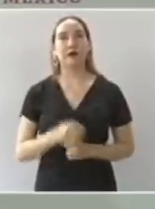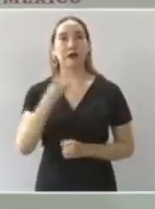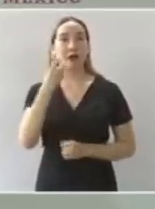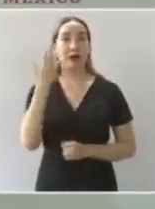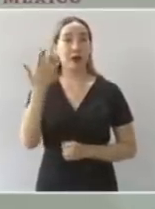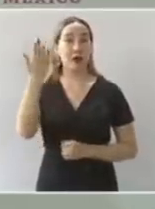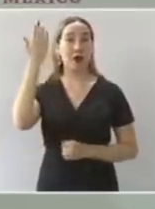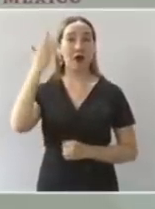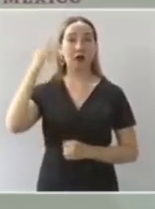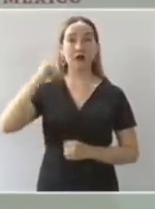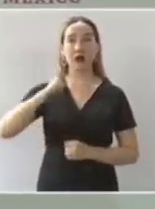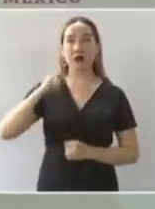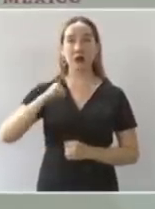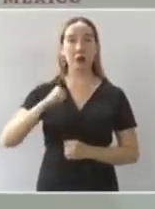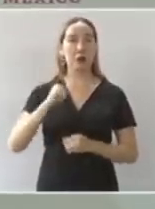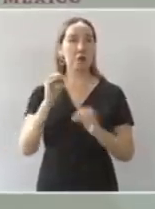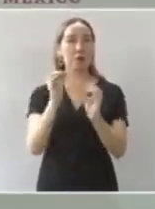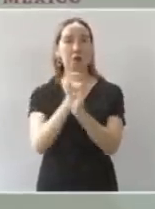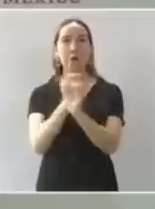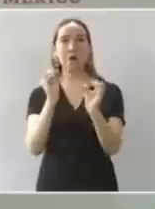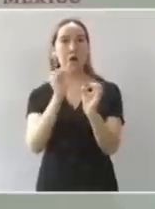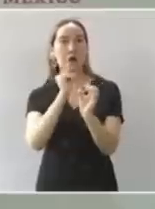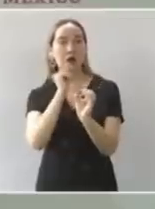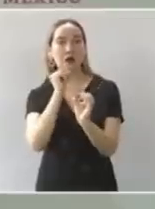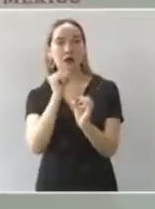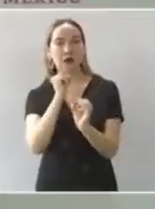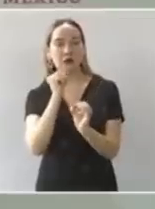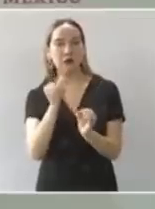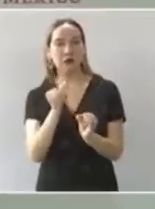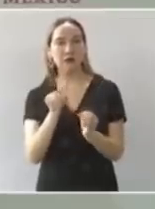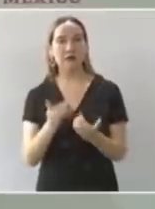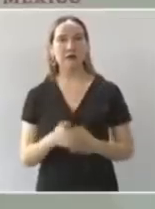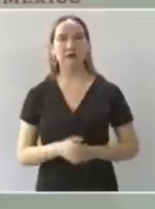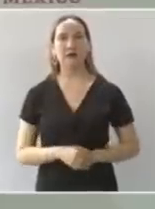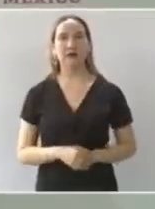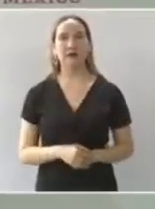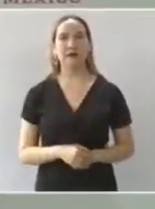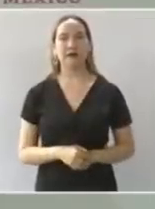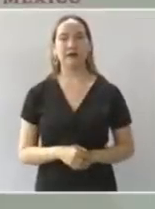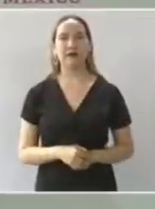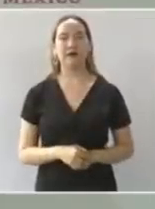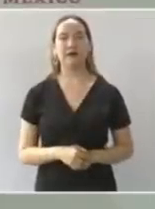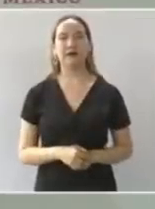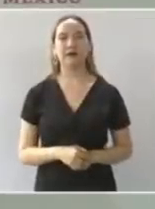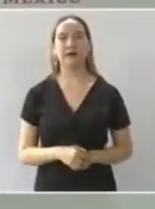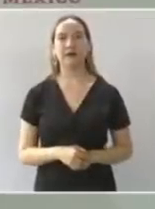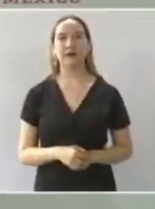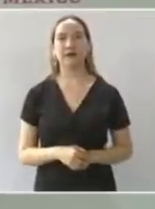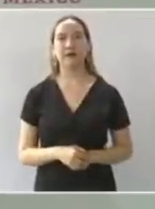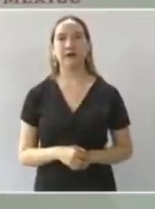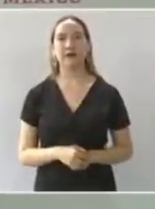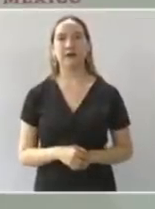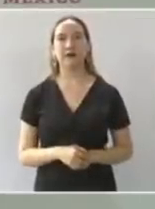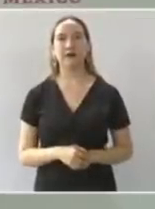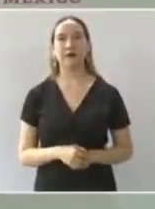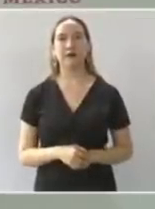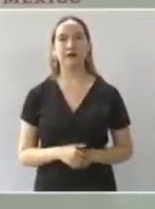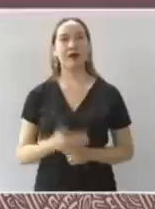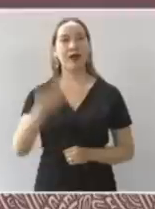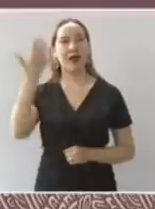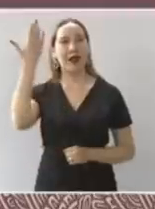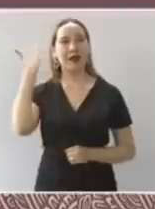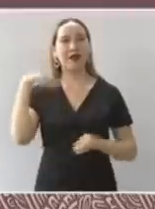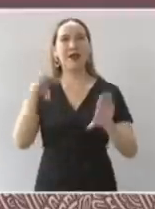porque porque que había es lo que se conoce como oligarquía,